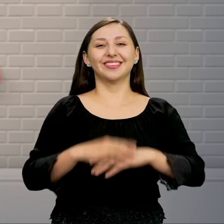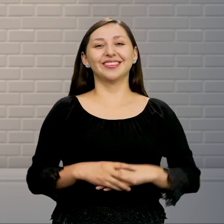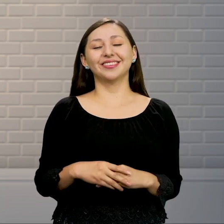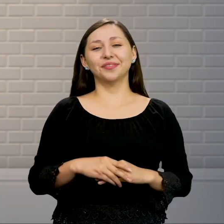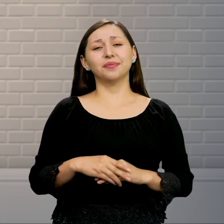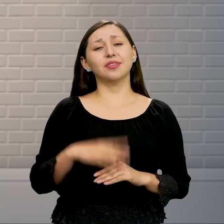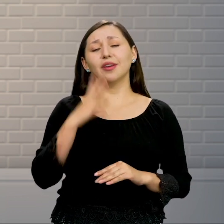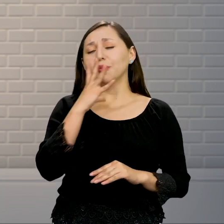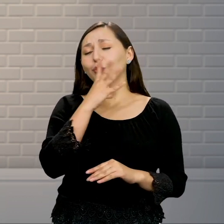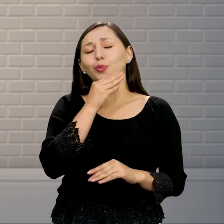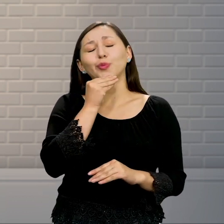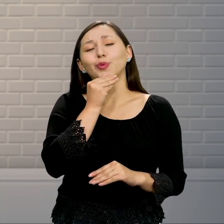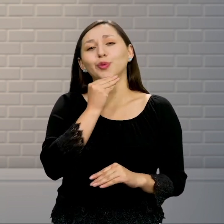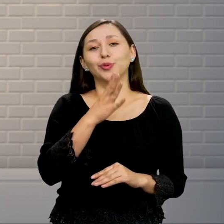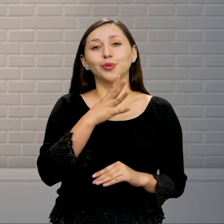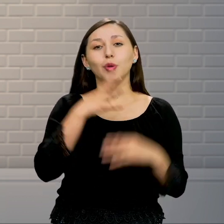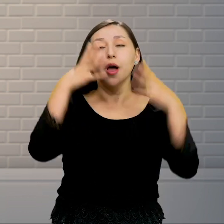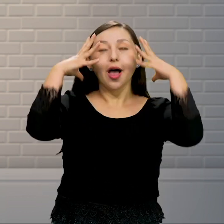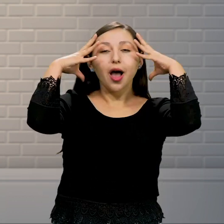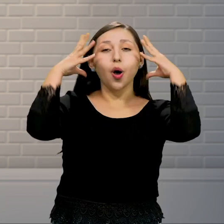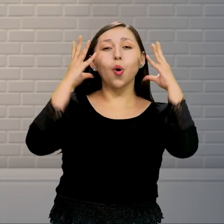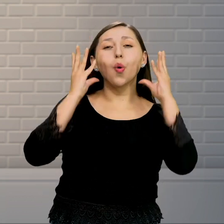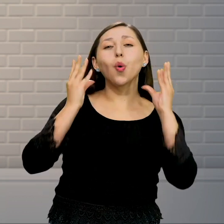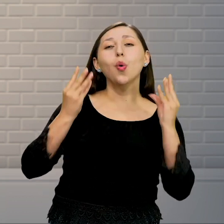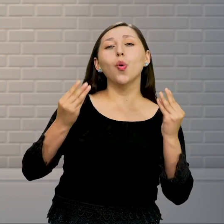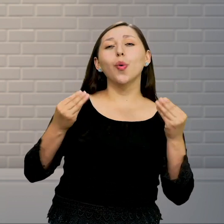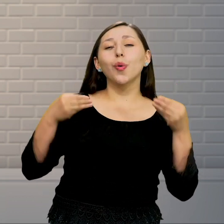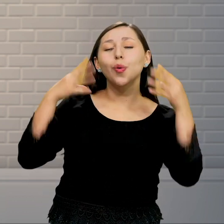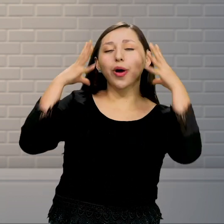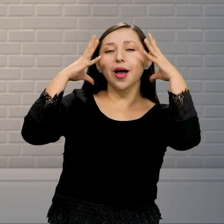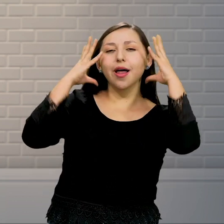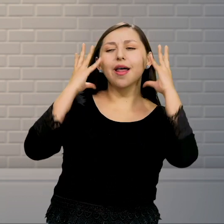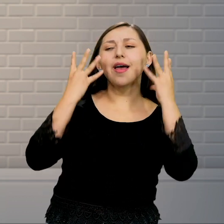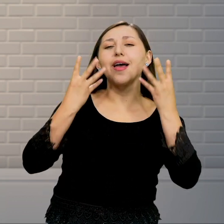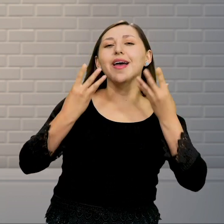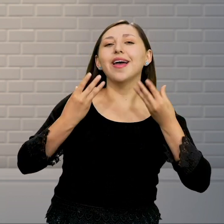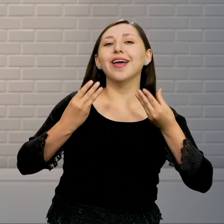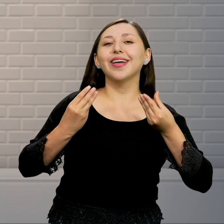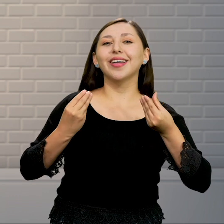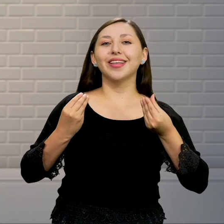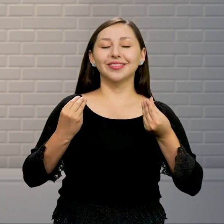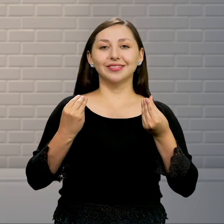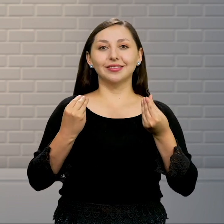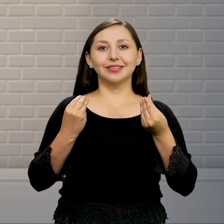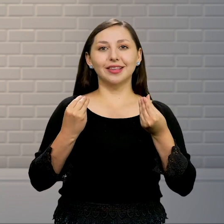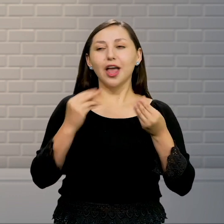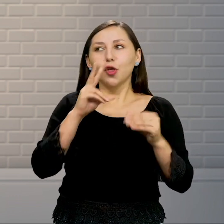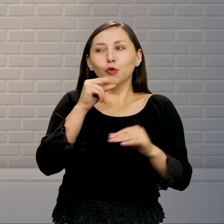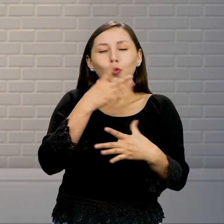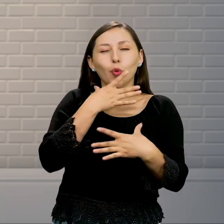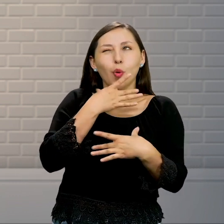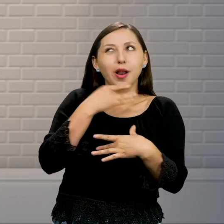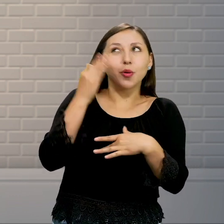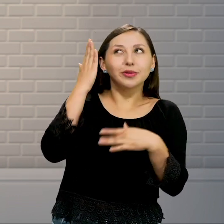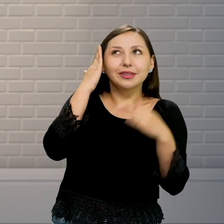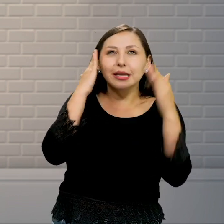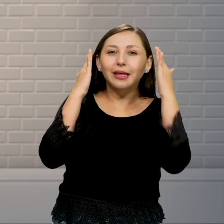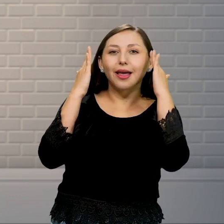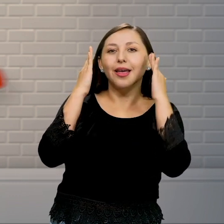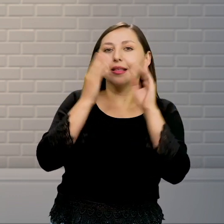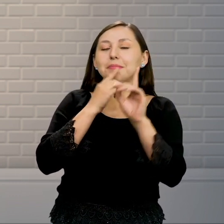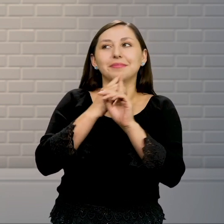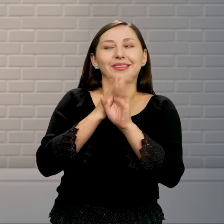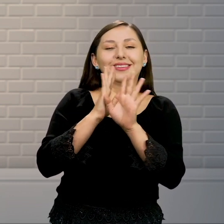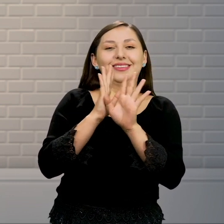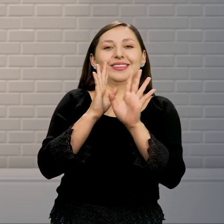qué lindo es! Miren, tienen estas orejas super largas Y felpudos que no le gusta que le cojan las orejas Es verdad, es